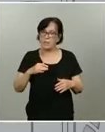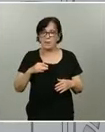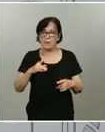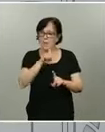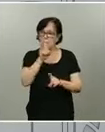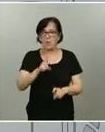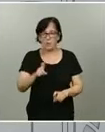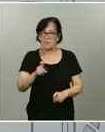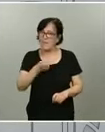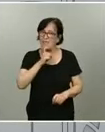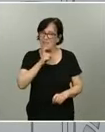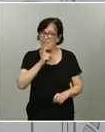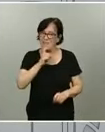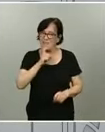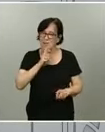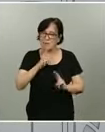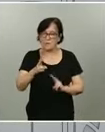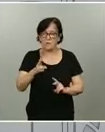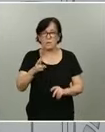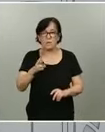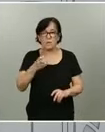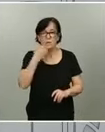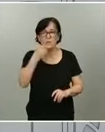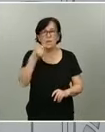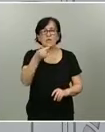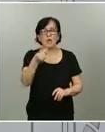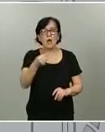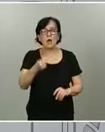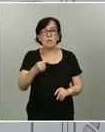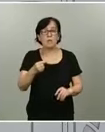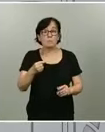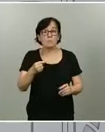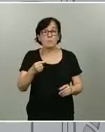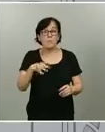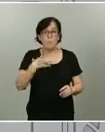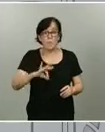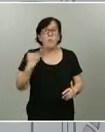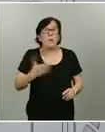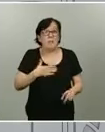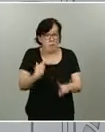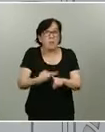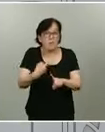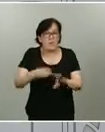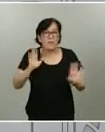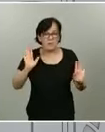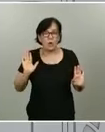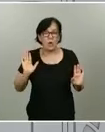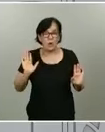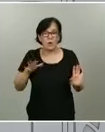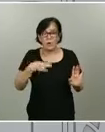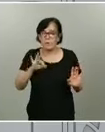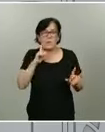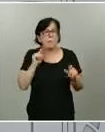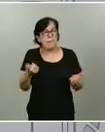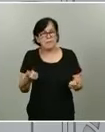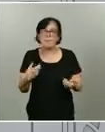Un negativo ya sabemos que no implica que mañana no pueda ser positivo. Con lo cual, a partir de ahí empezamos a tener dudas.